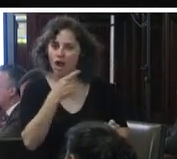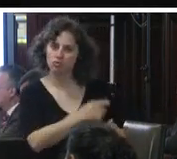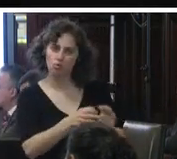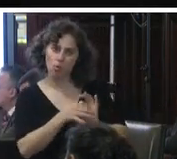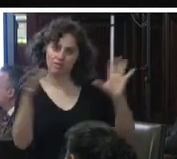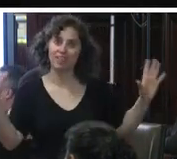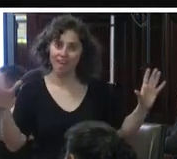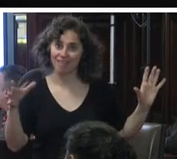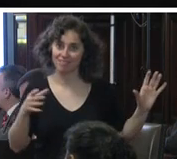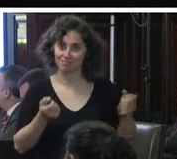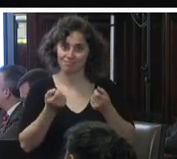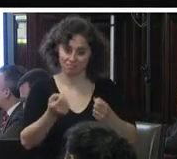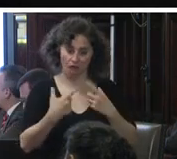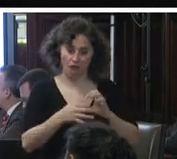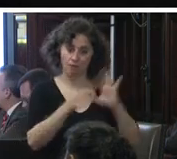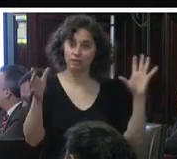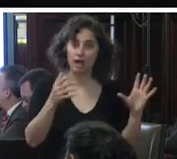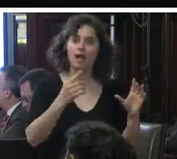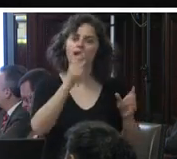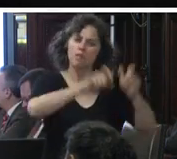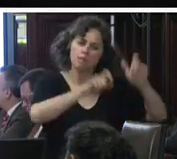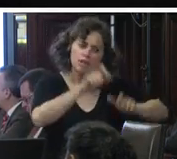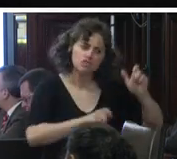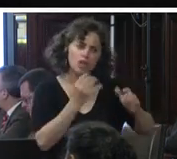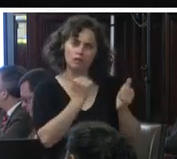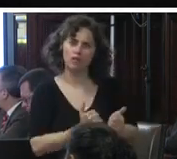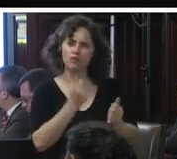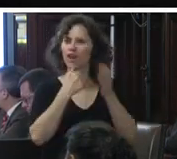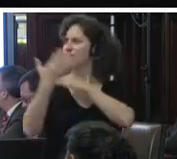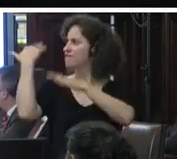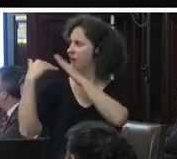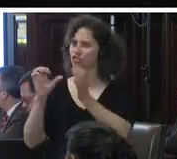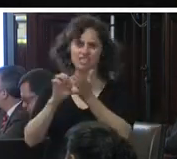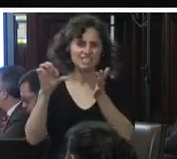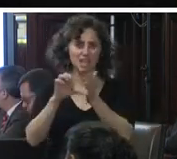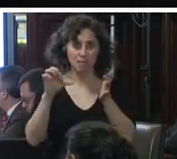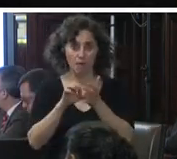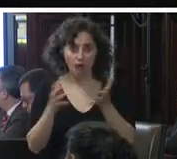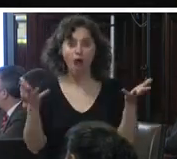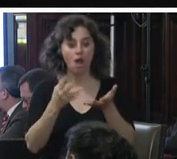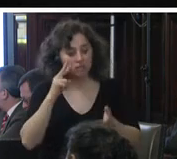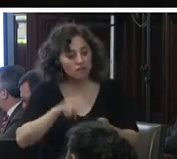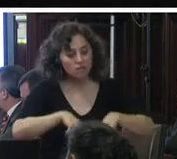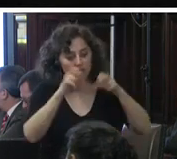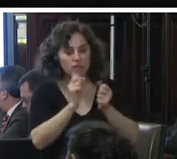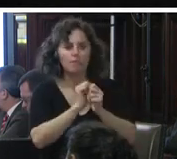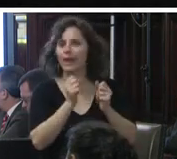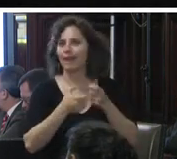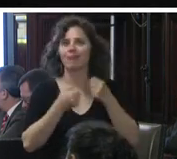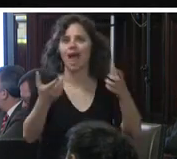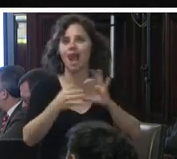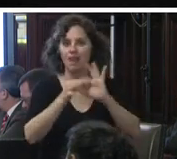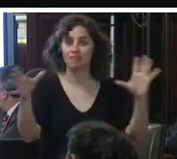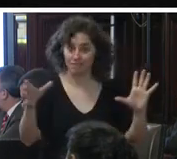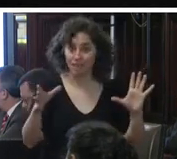obtener su libertad precisamente de toda esta población que estaba con el viejo sistema y que para que ya no estén privados de su